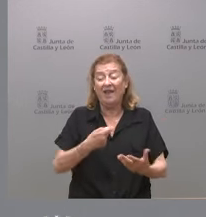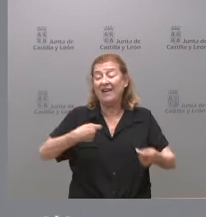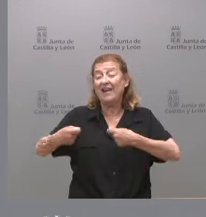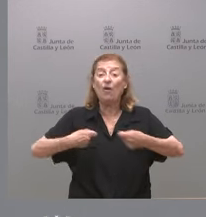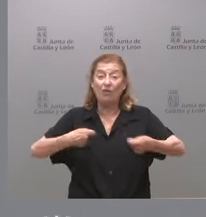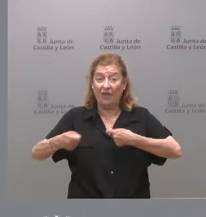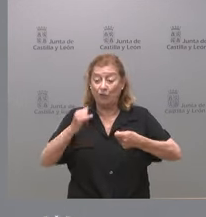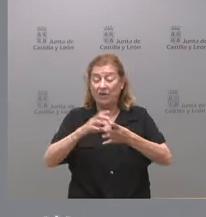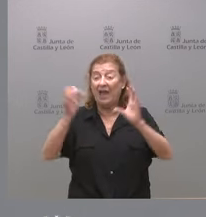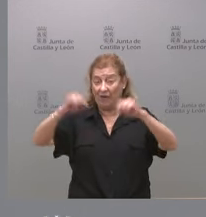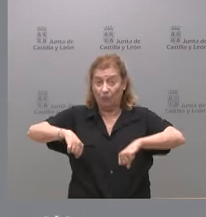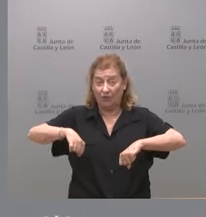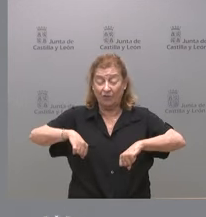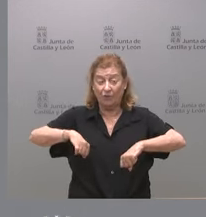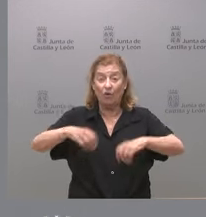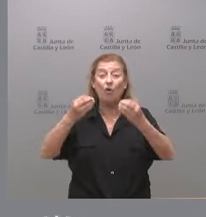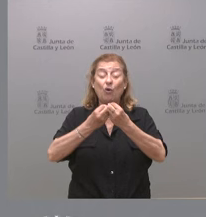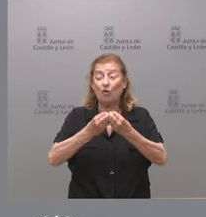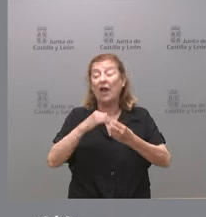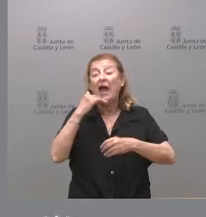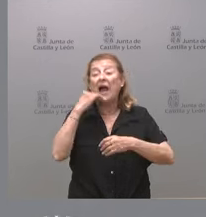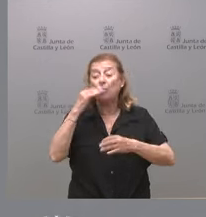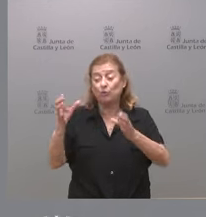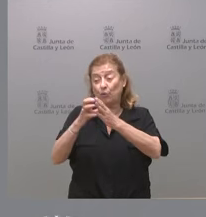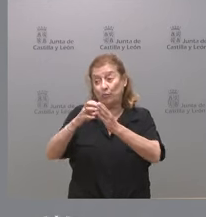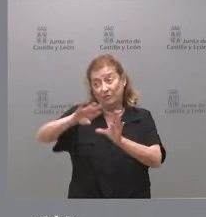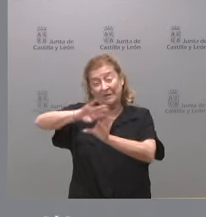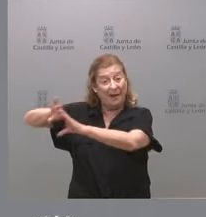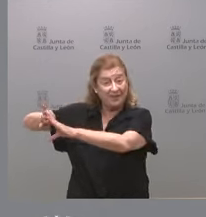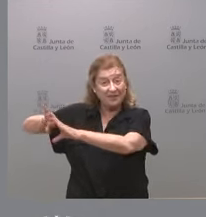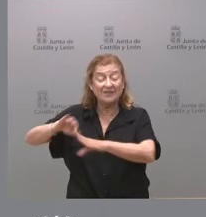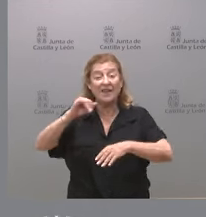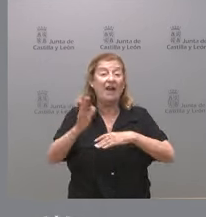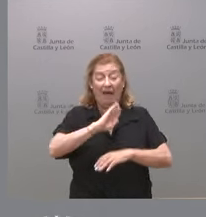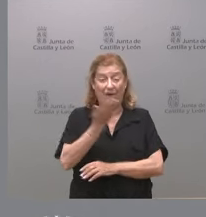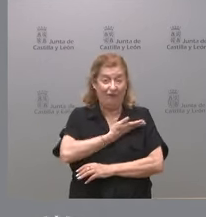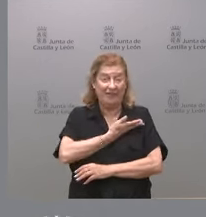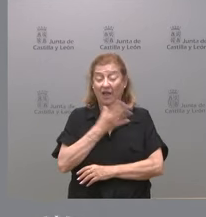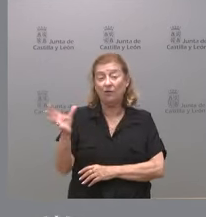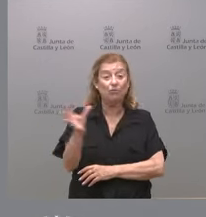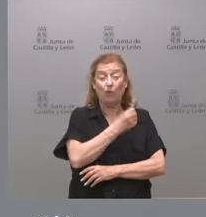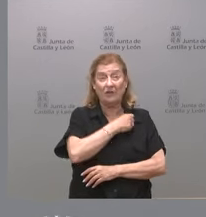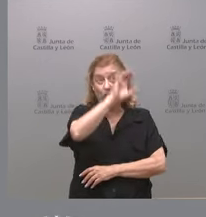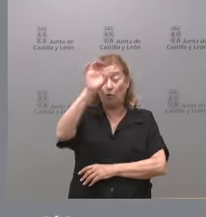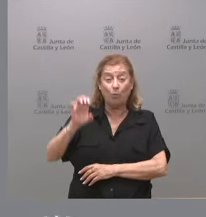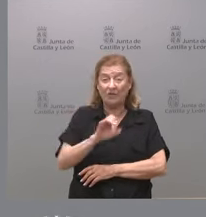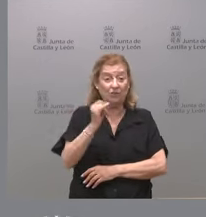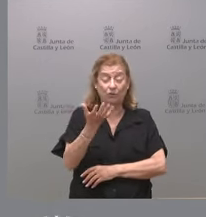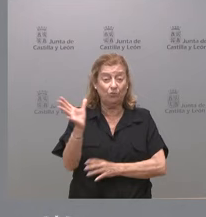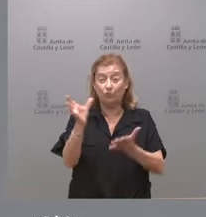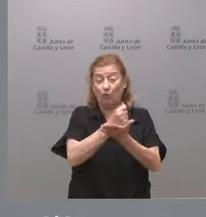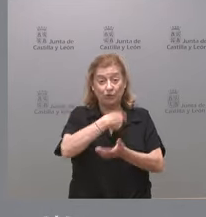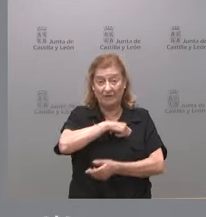negociando y acordando con unos partidos separatistas y que afecta a todas las comunidades autónomas y a todos los españoles